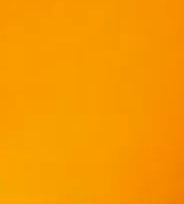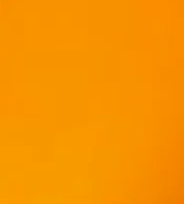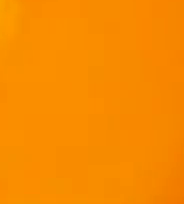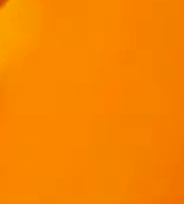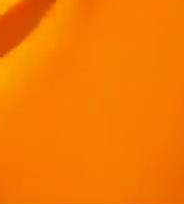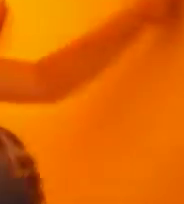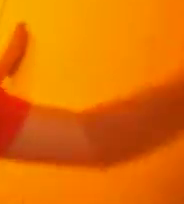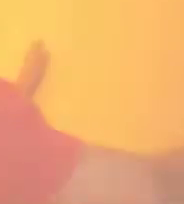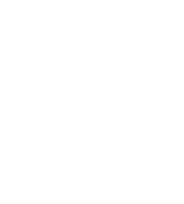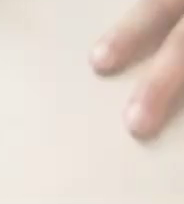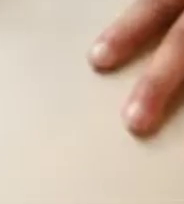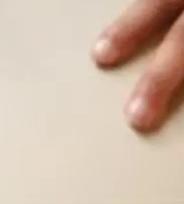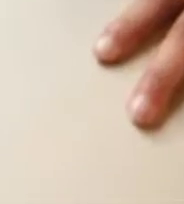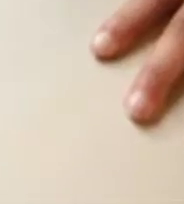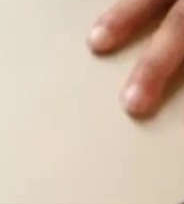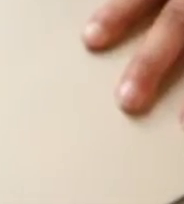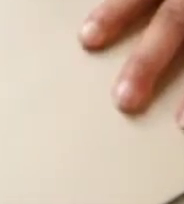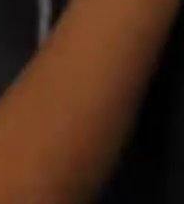¡Ahí